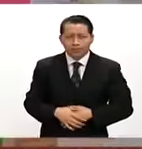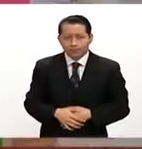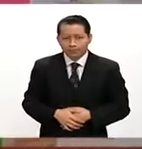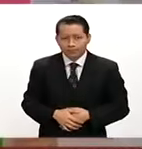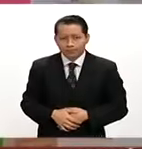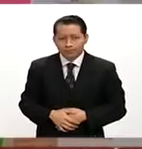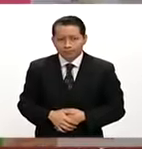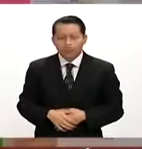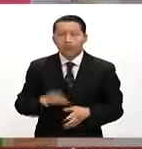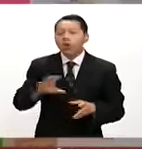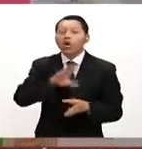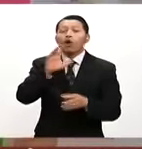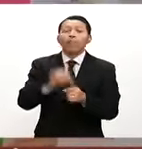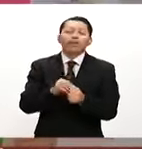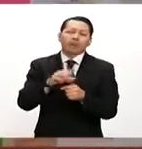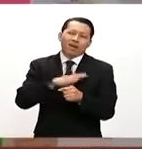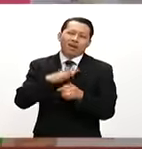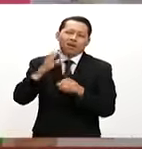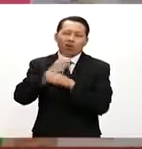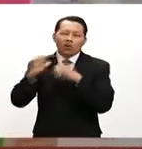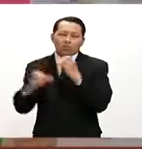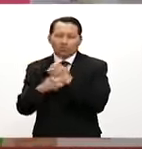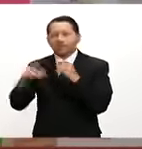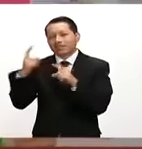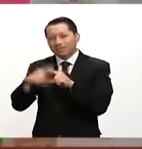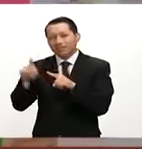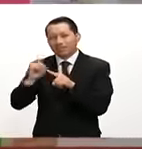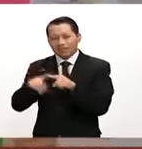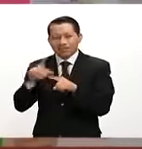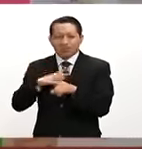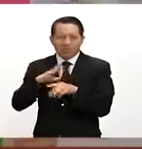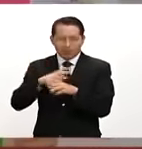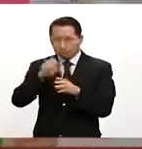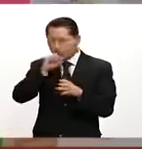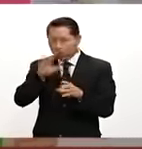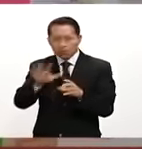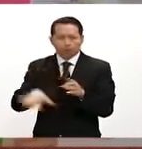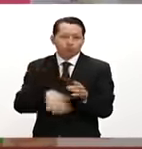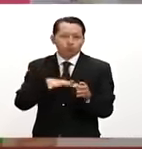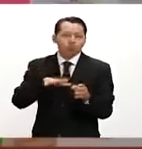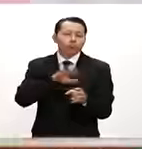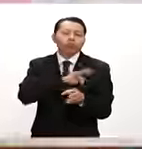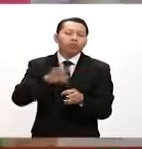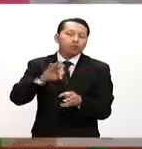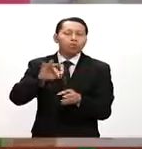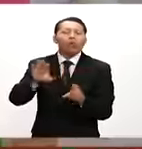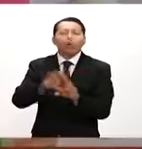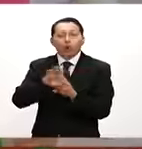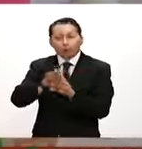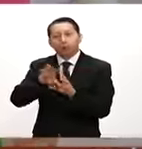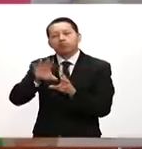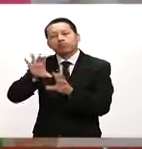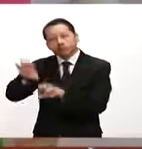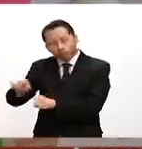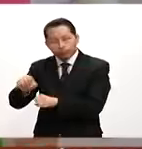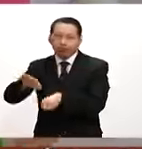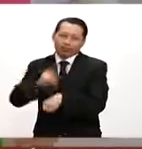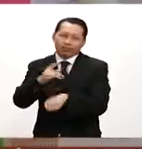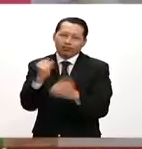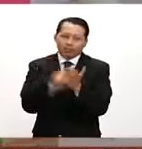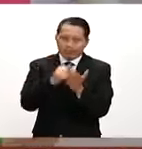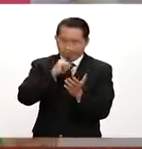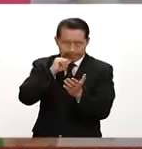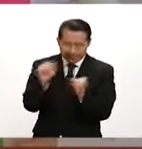Todos los bienes de los que se hace el sector público por decomisos, con cargo a quien no pagó impuestos,